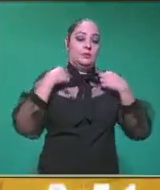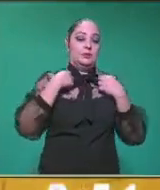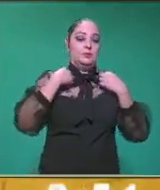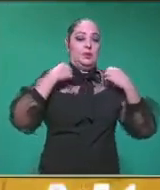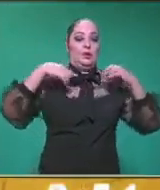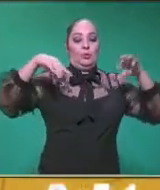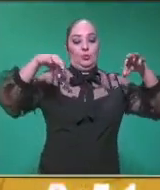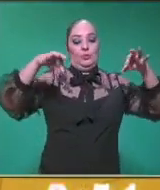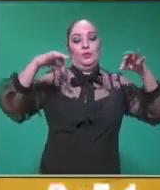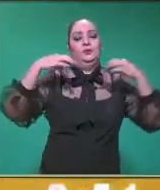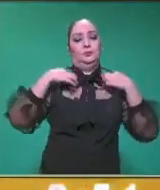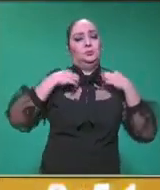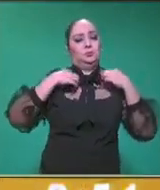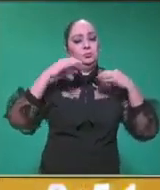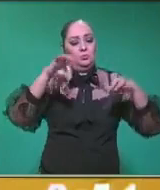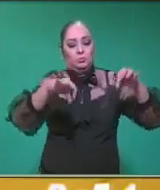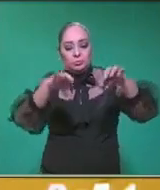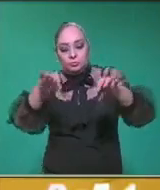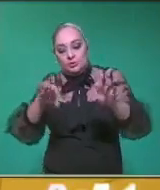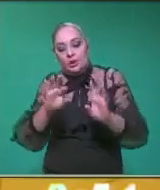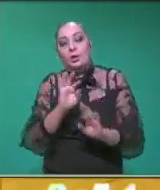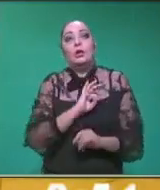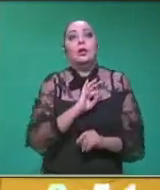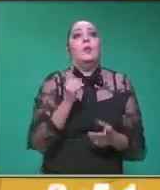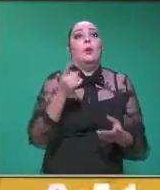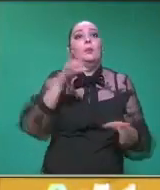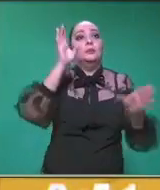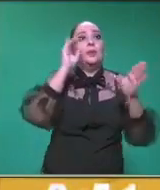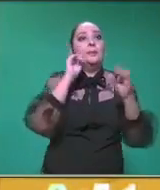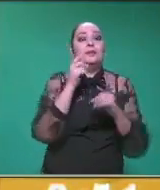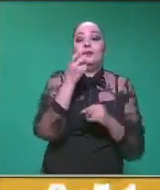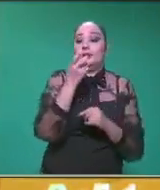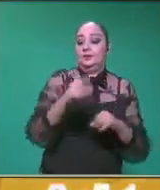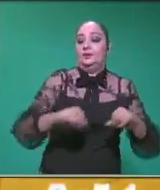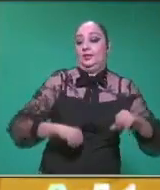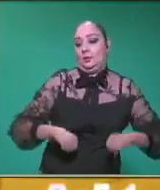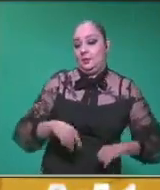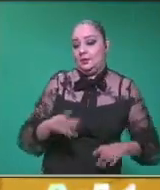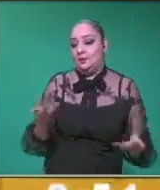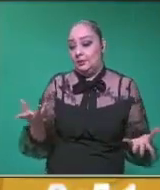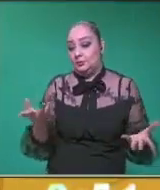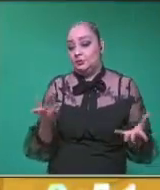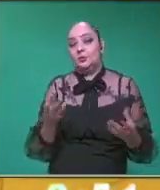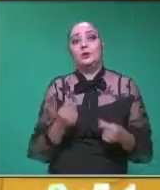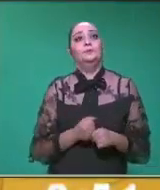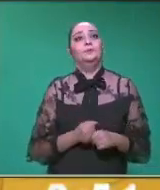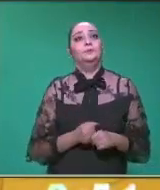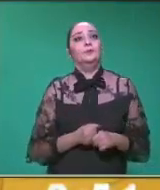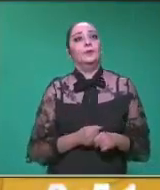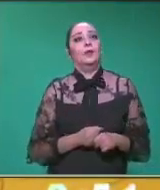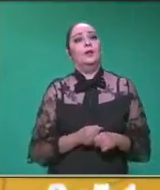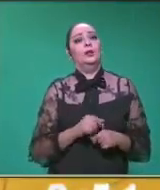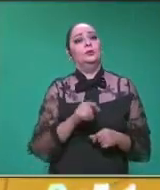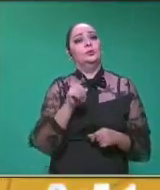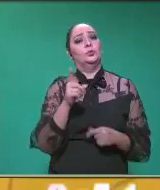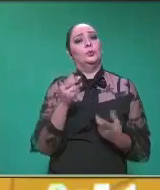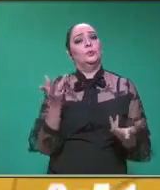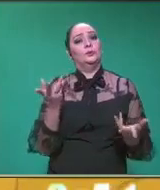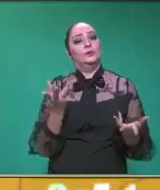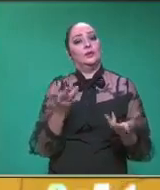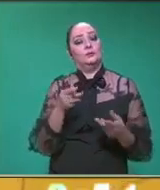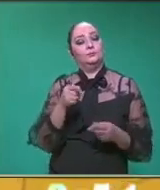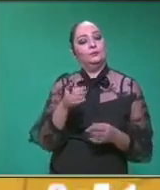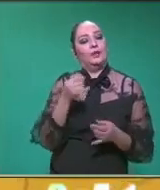Y el aprendizaje esperado de esta actividad dice lo siguiente, que ustedes deben de